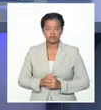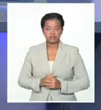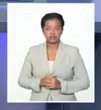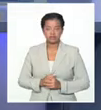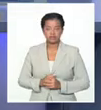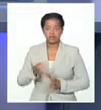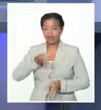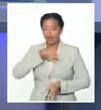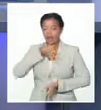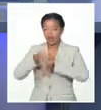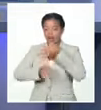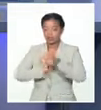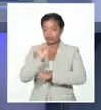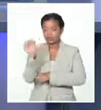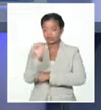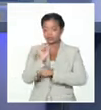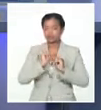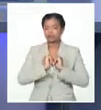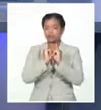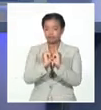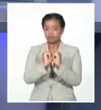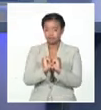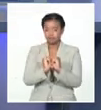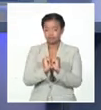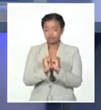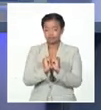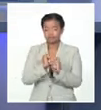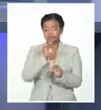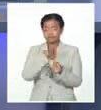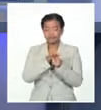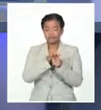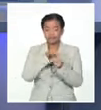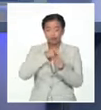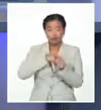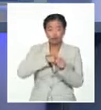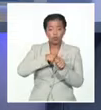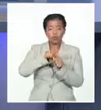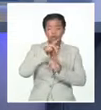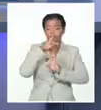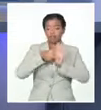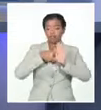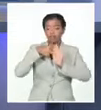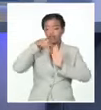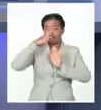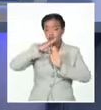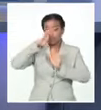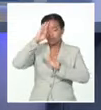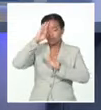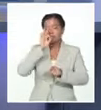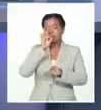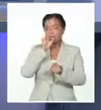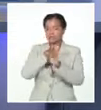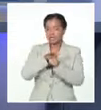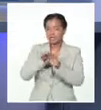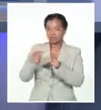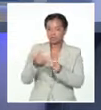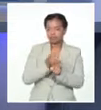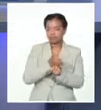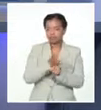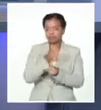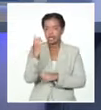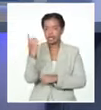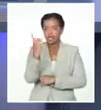Le informamos que a partir de la primera decena de julio, la Unión de Ferrocarriles de Cuba restablecerá itinerarios nacionales,